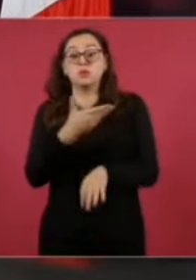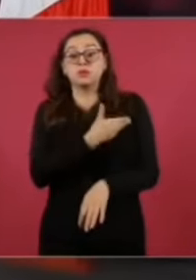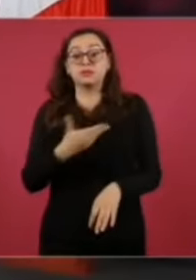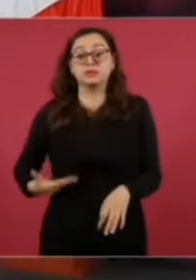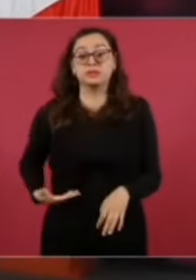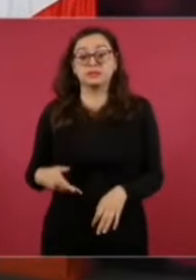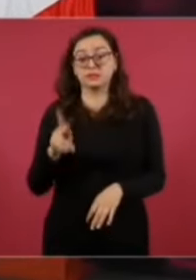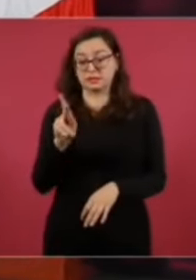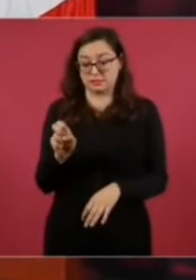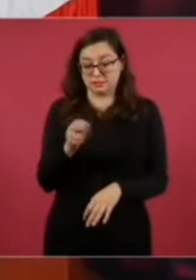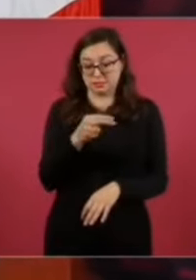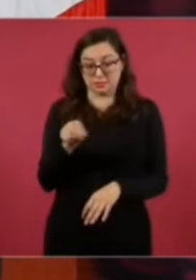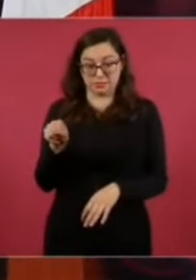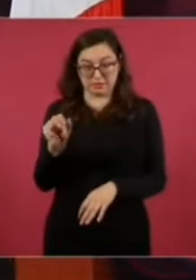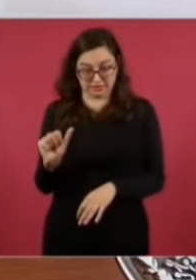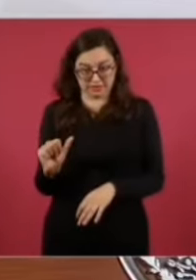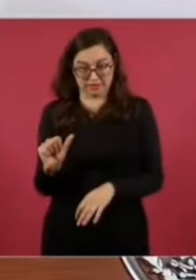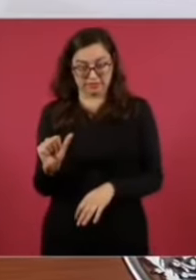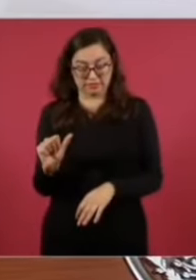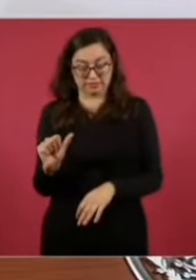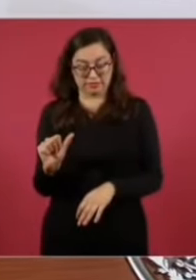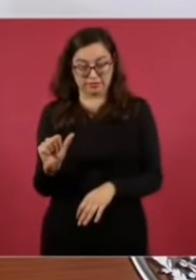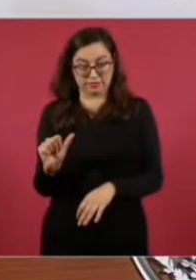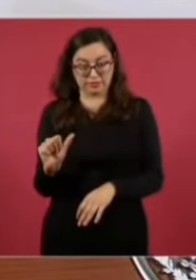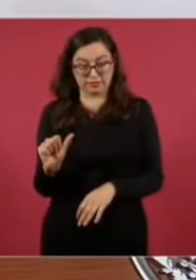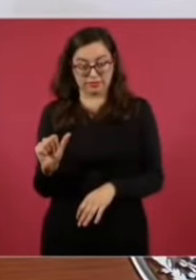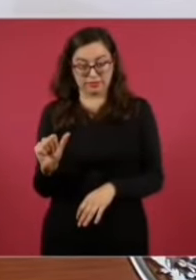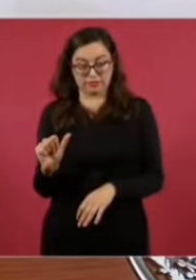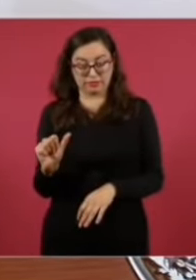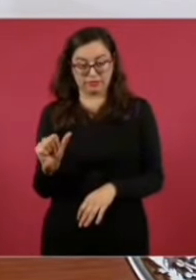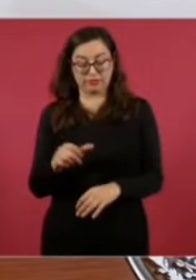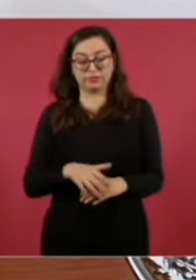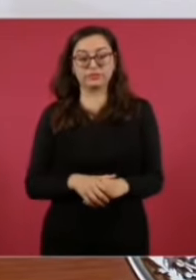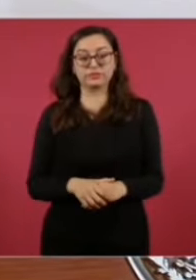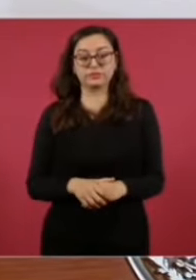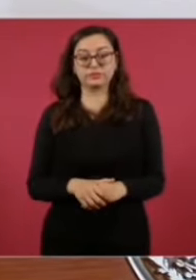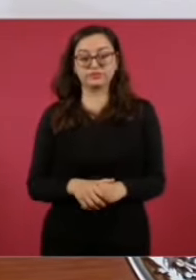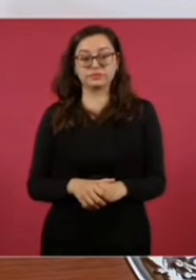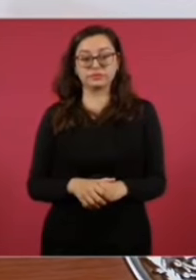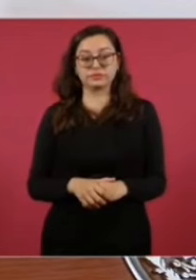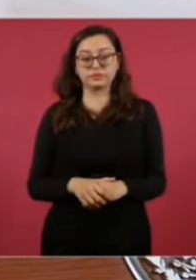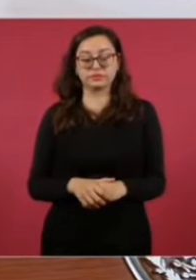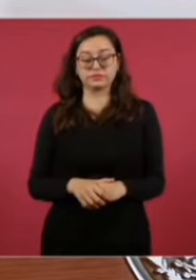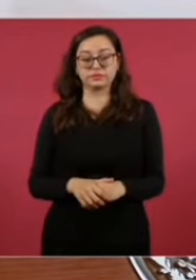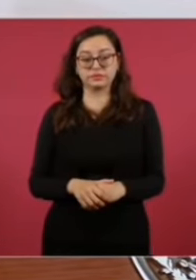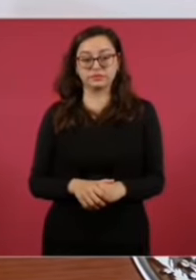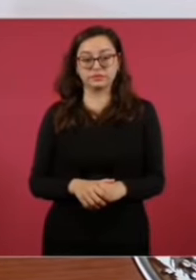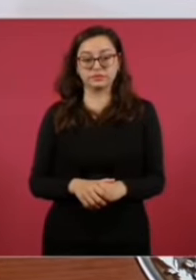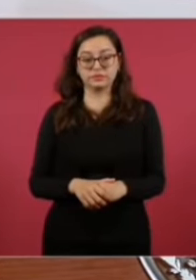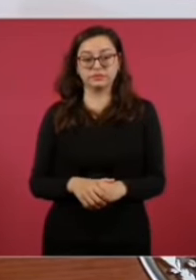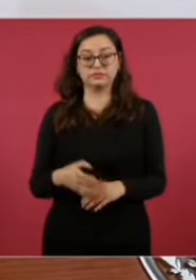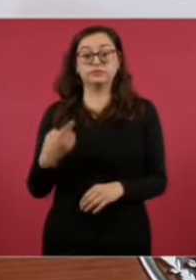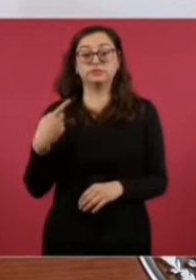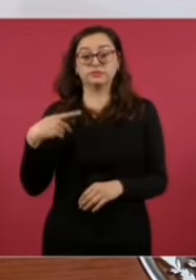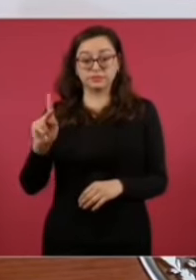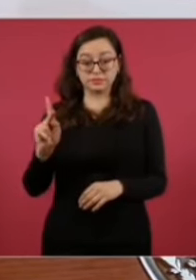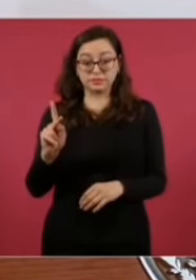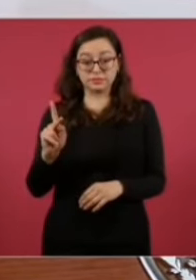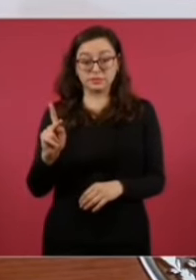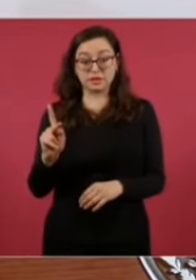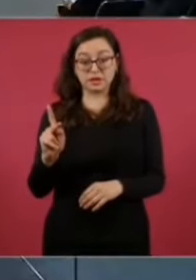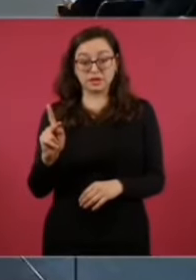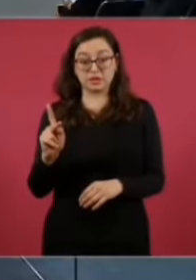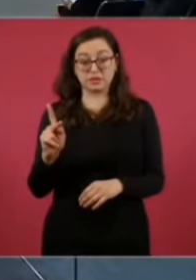sí, pero había sido el secretario